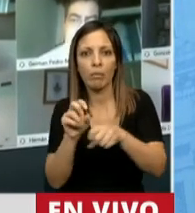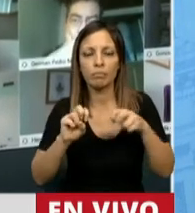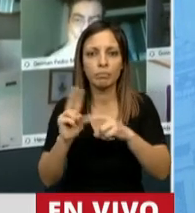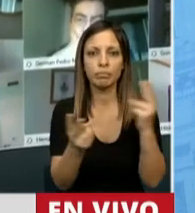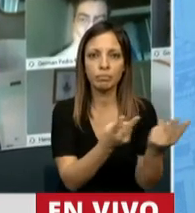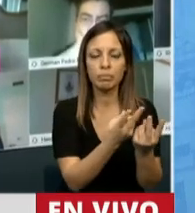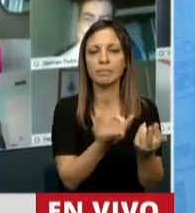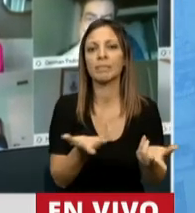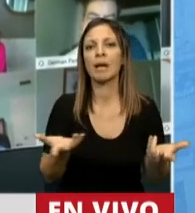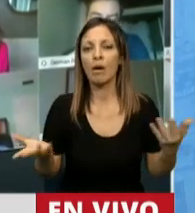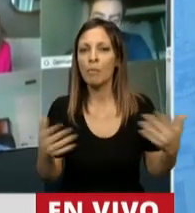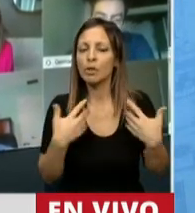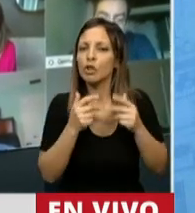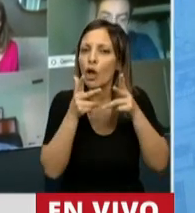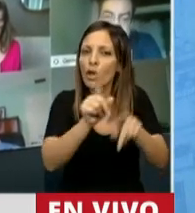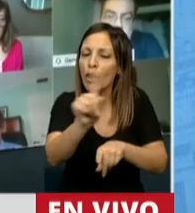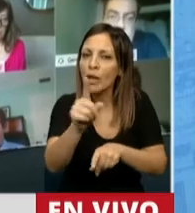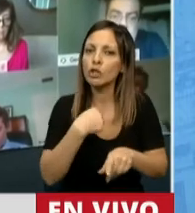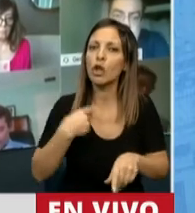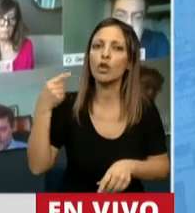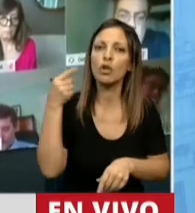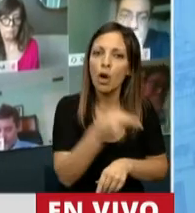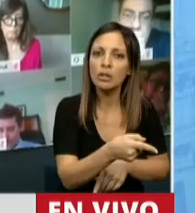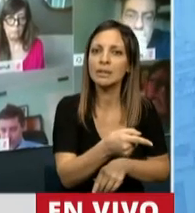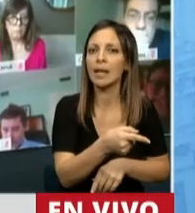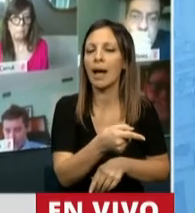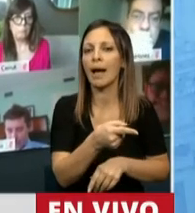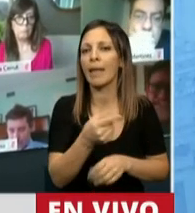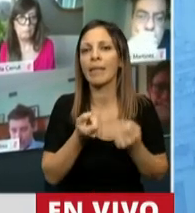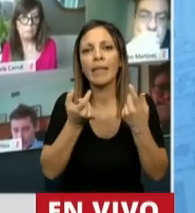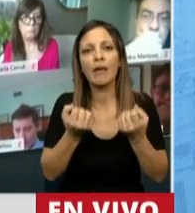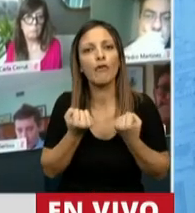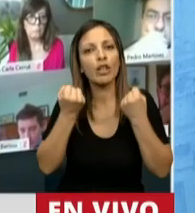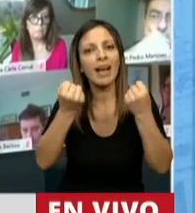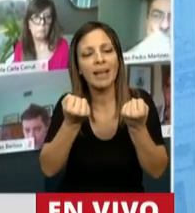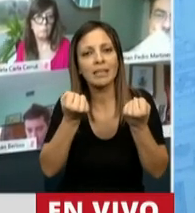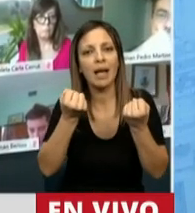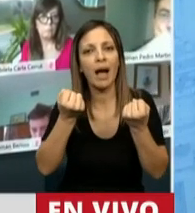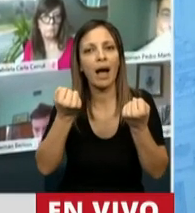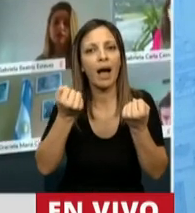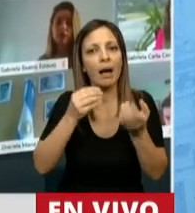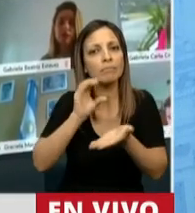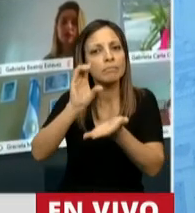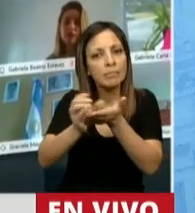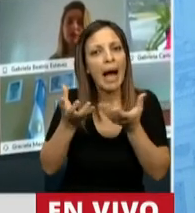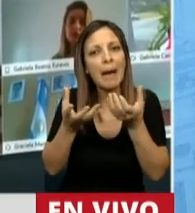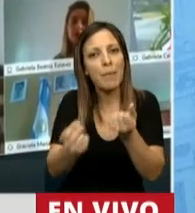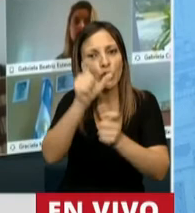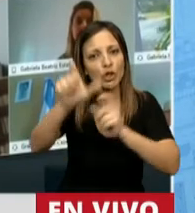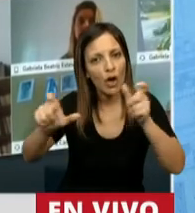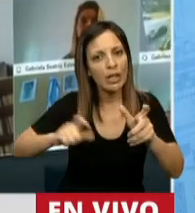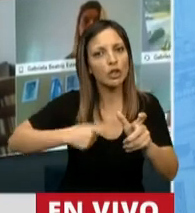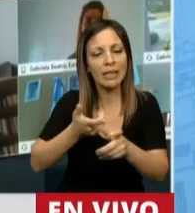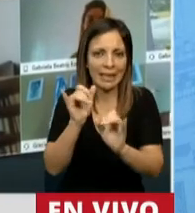esto no quiero decir que estemos en contra o que esté en contra de fortalecer la función social del presupuesto y fortalecer las